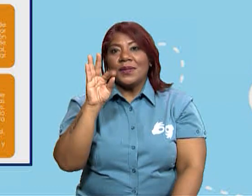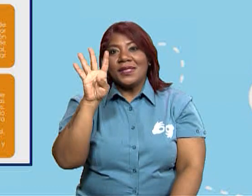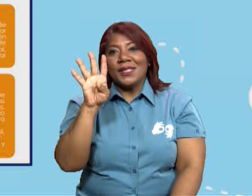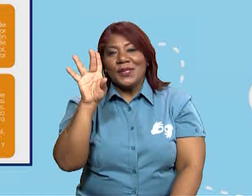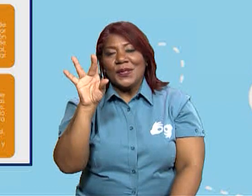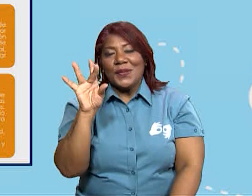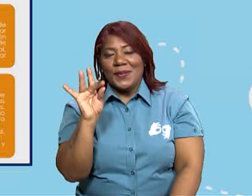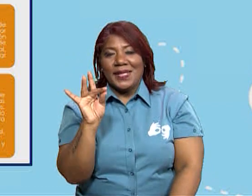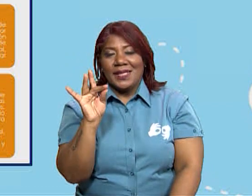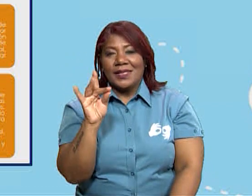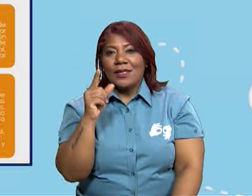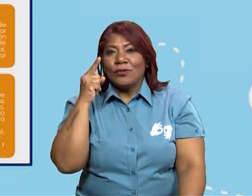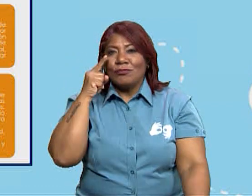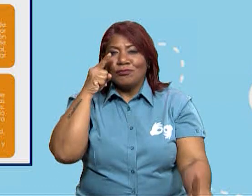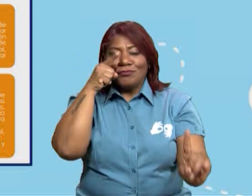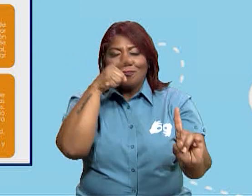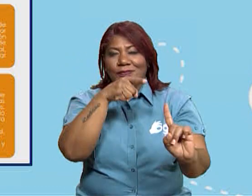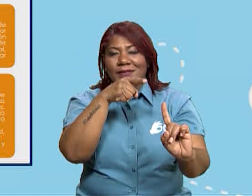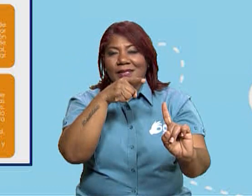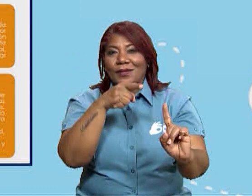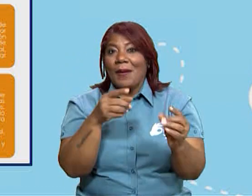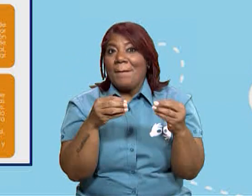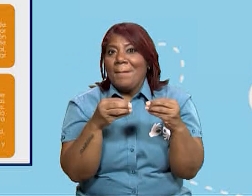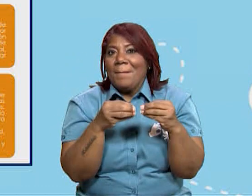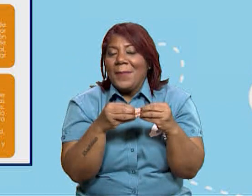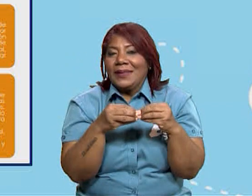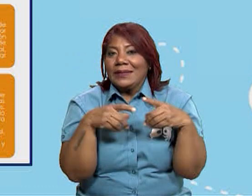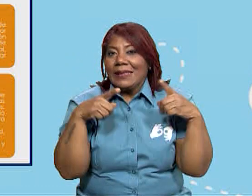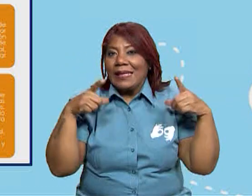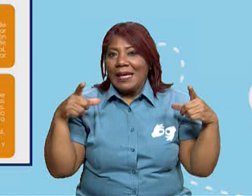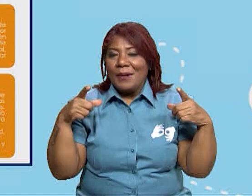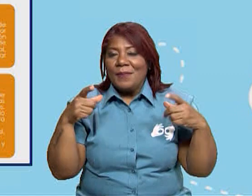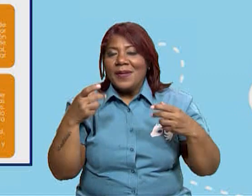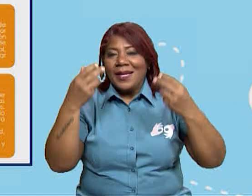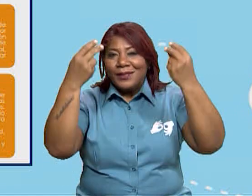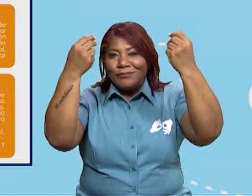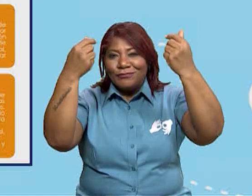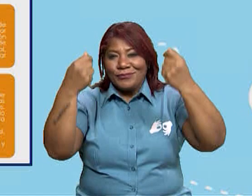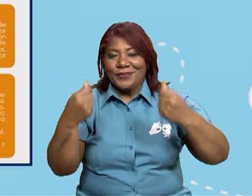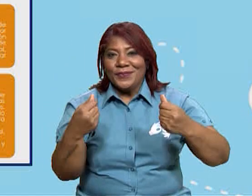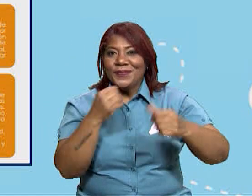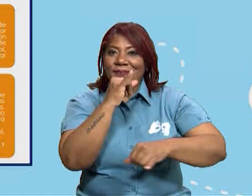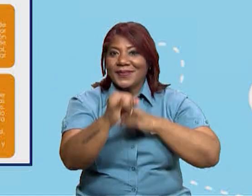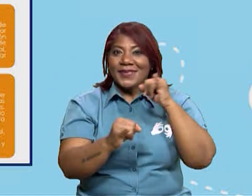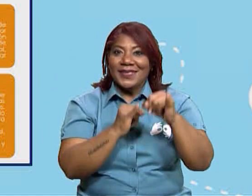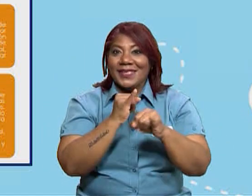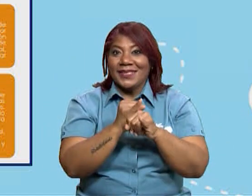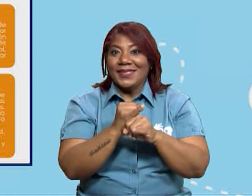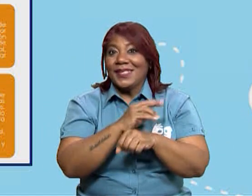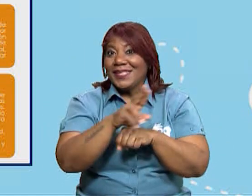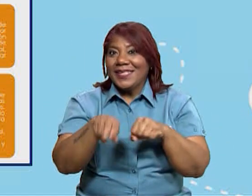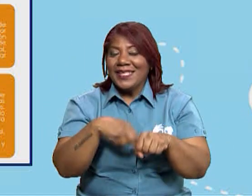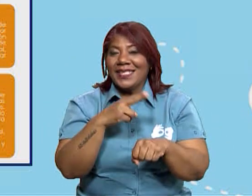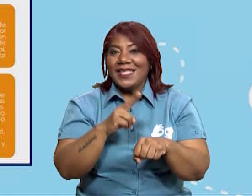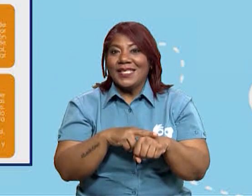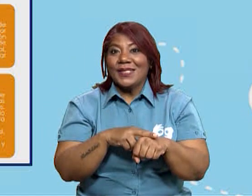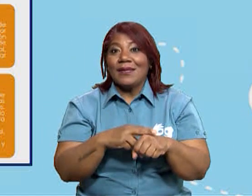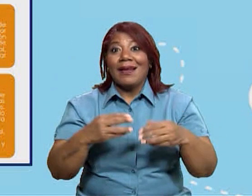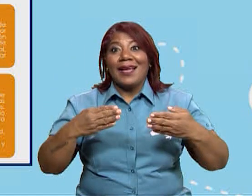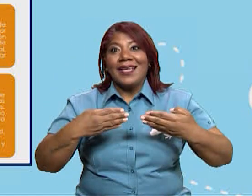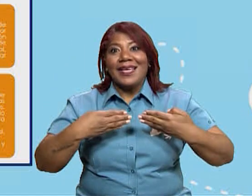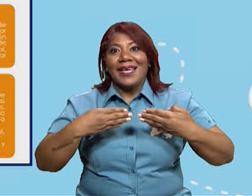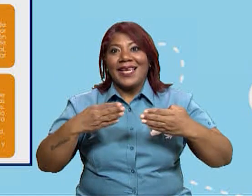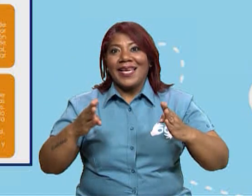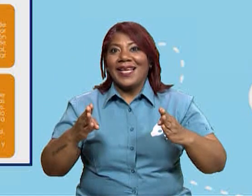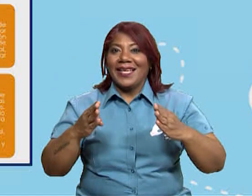objetivo de fomentar el comercio nacional e internacional y el canal de Panamá es